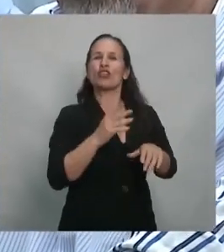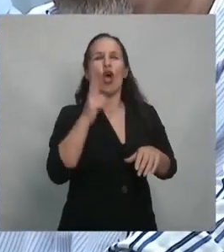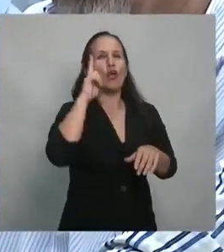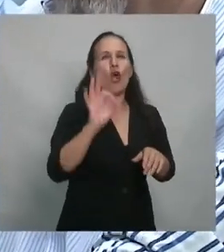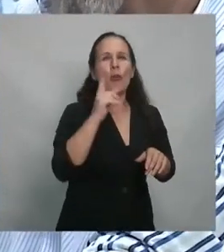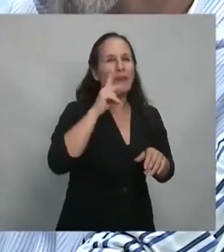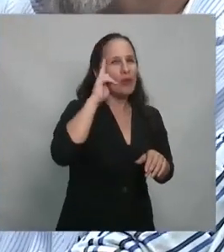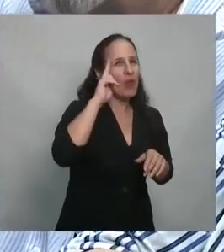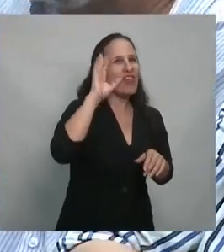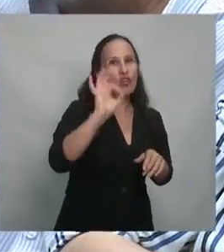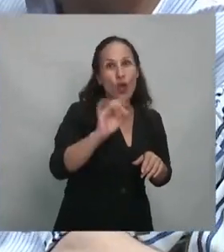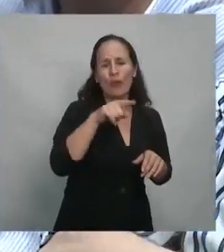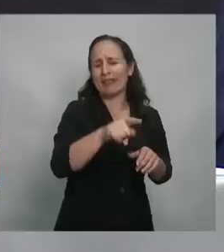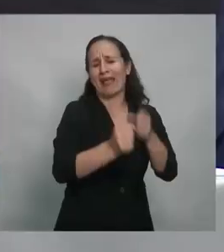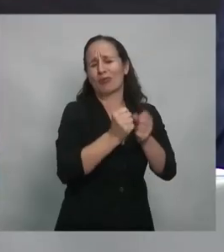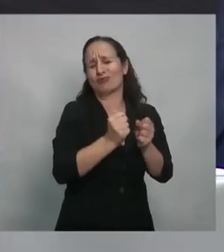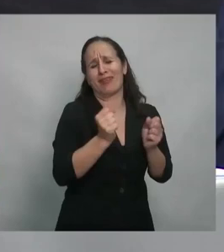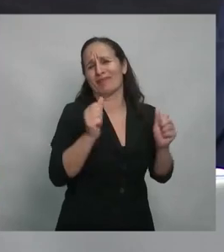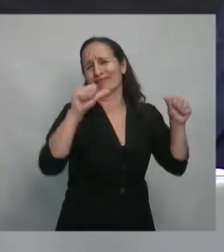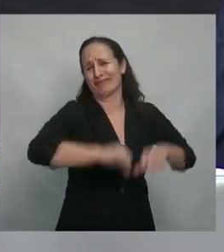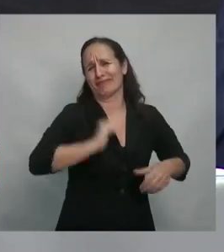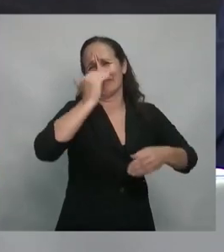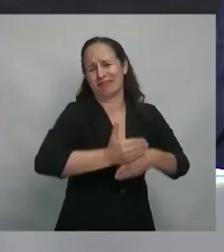pulverizado la industria nacional,